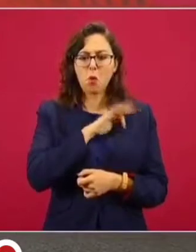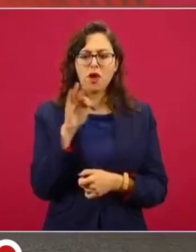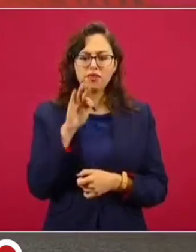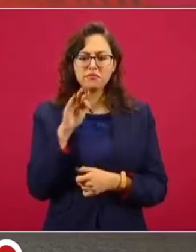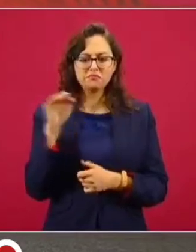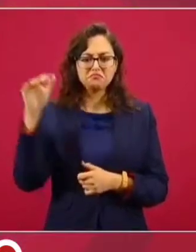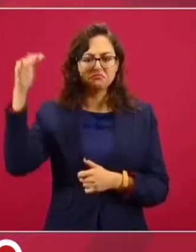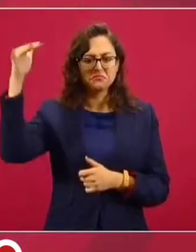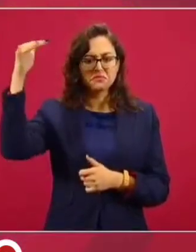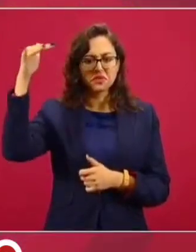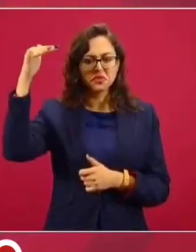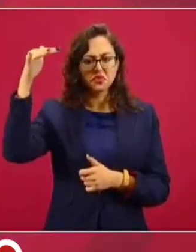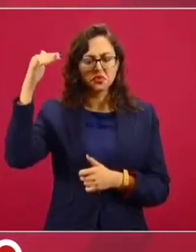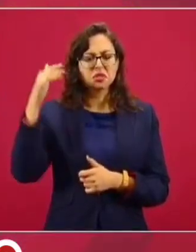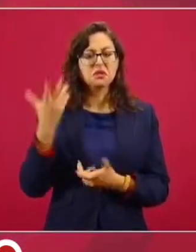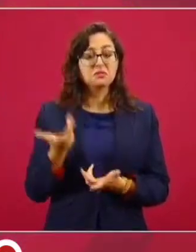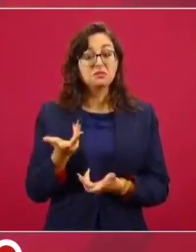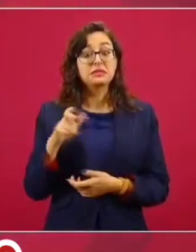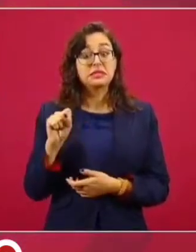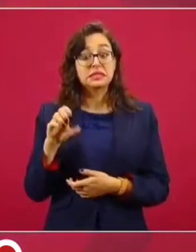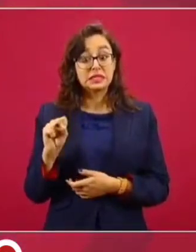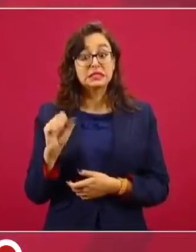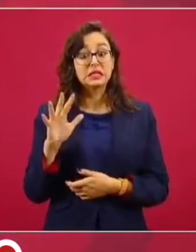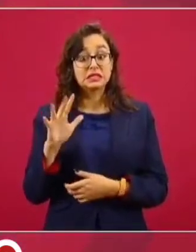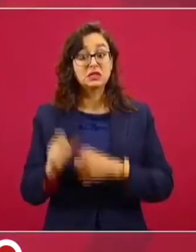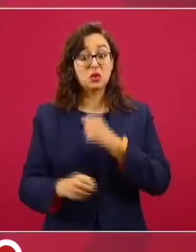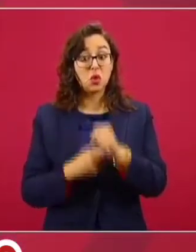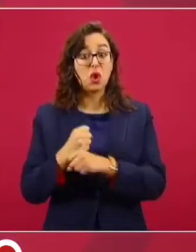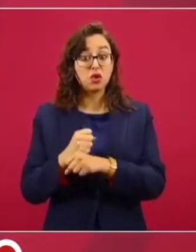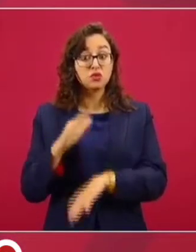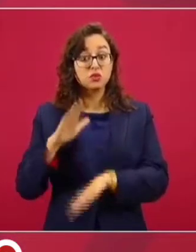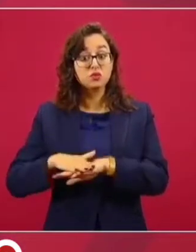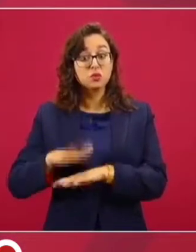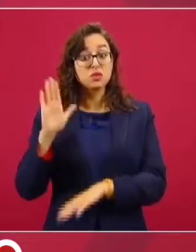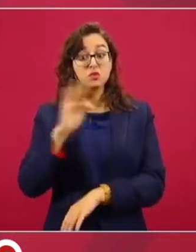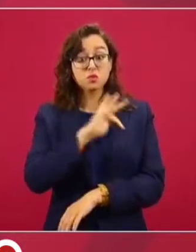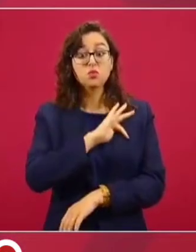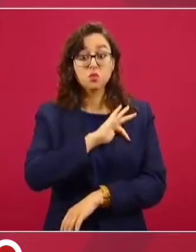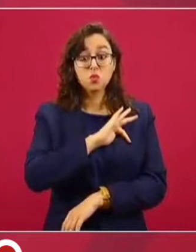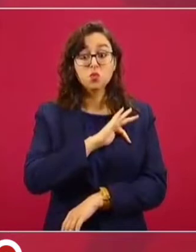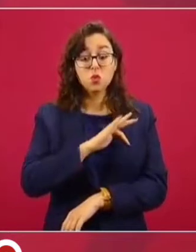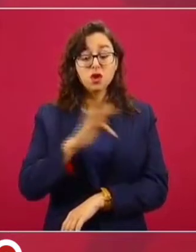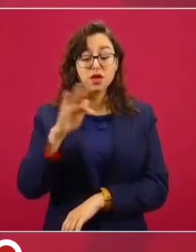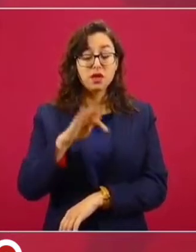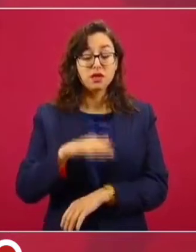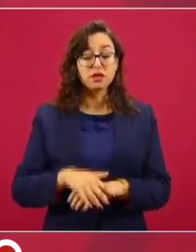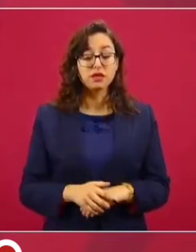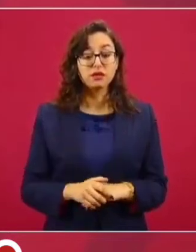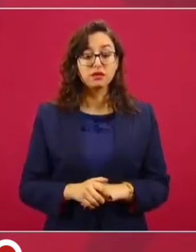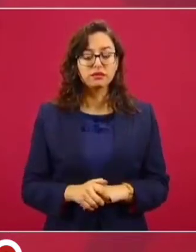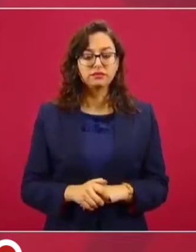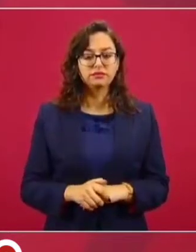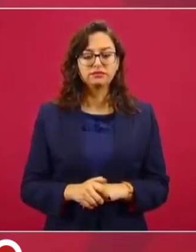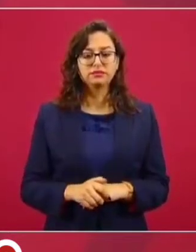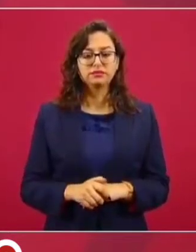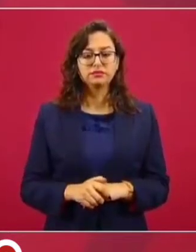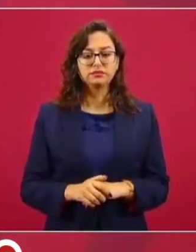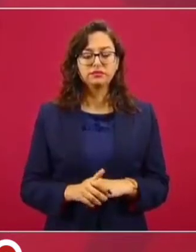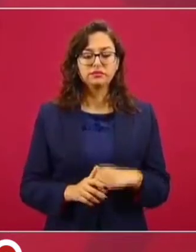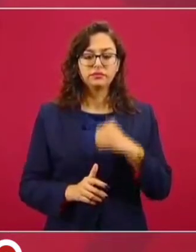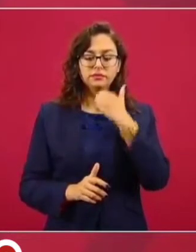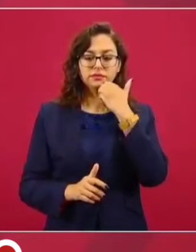a 65 años. Nada más recuerdo que los presidentes